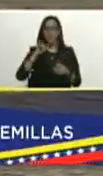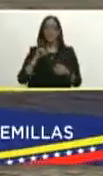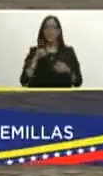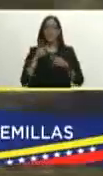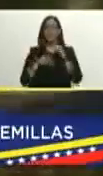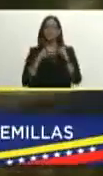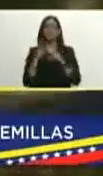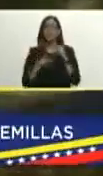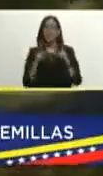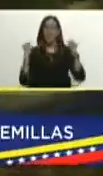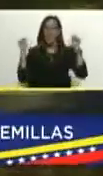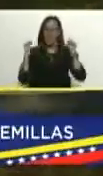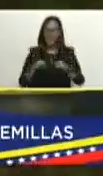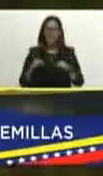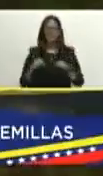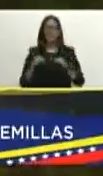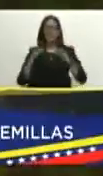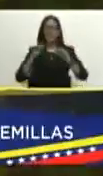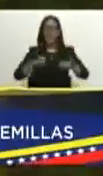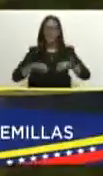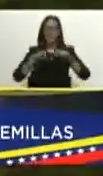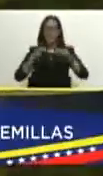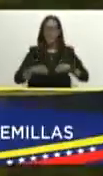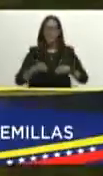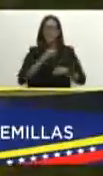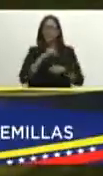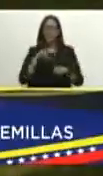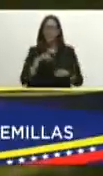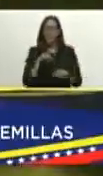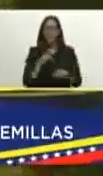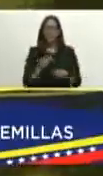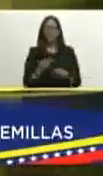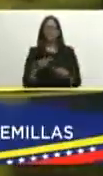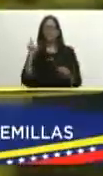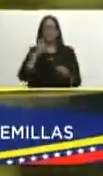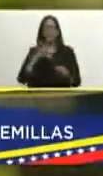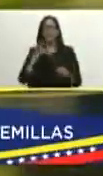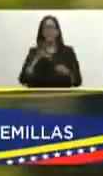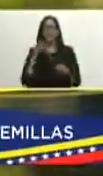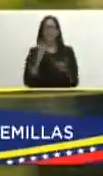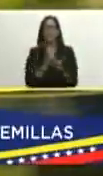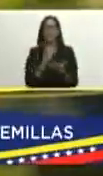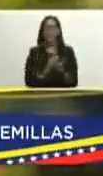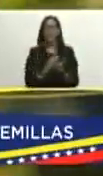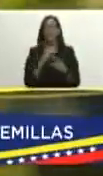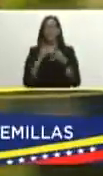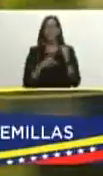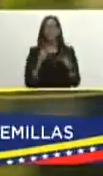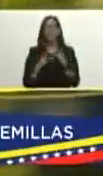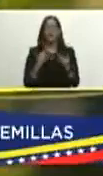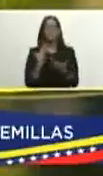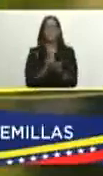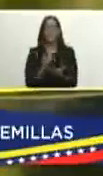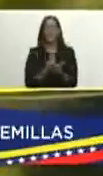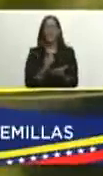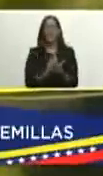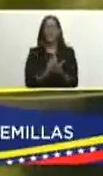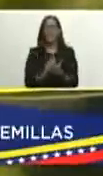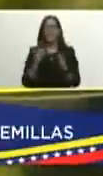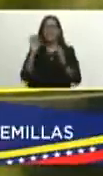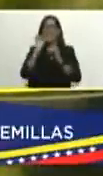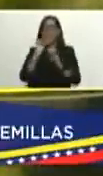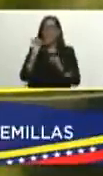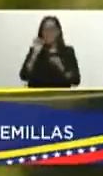aquí en el campo de las llanuras de nuestro querido estado Monaga por productores monaguenses semilla